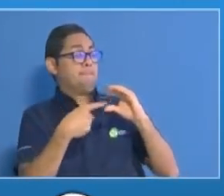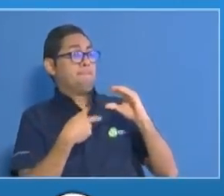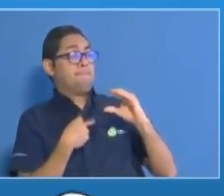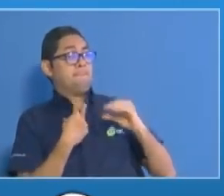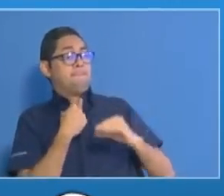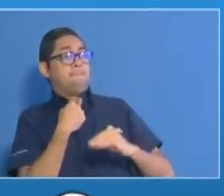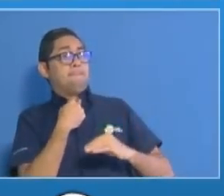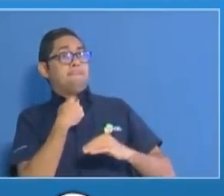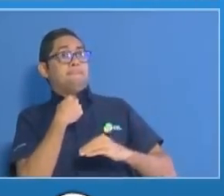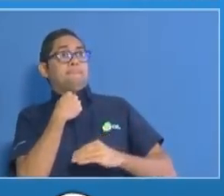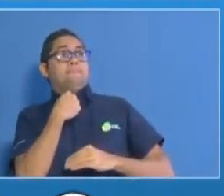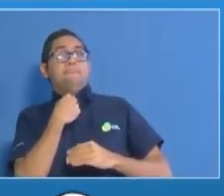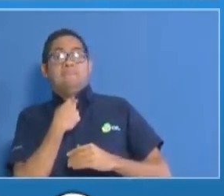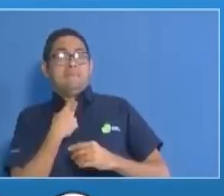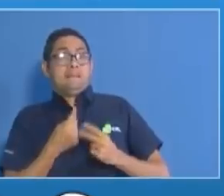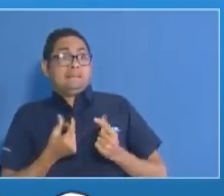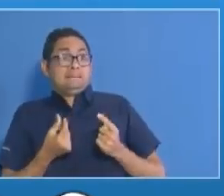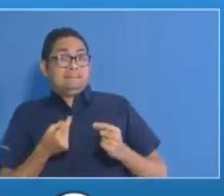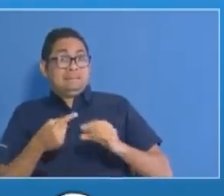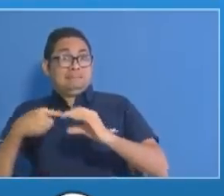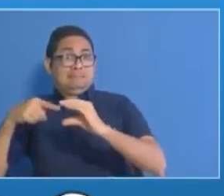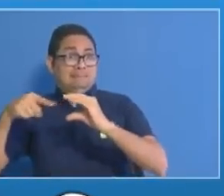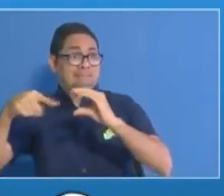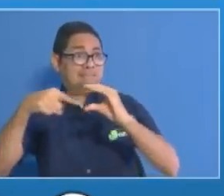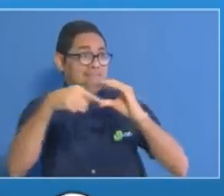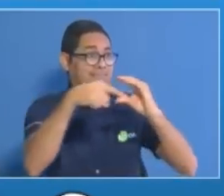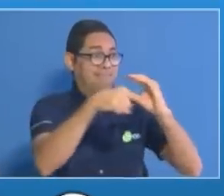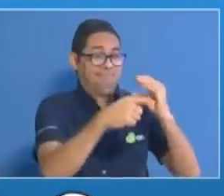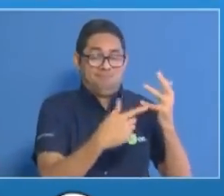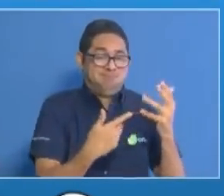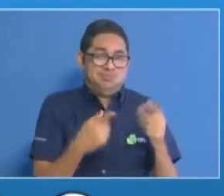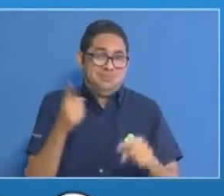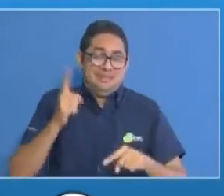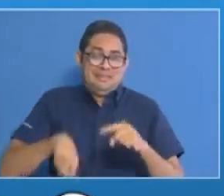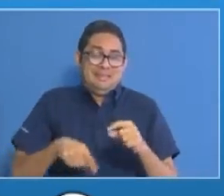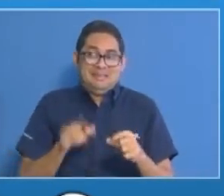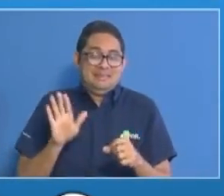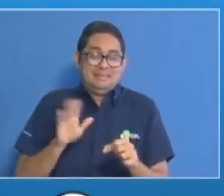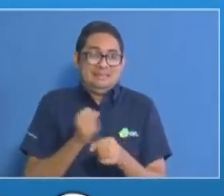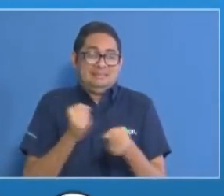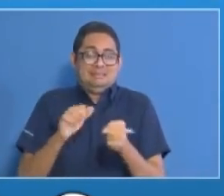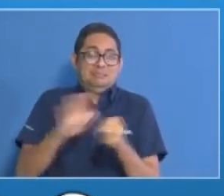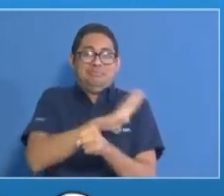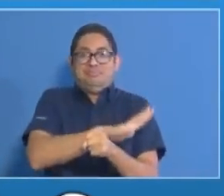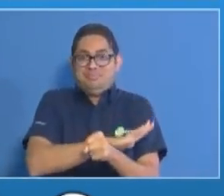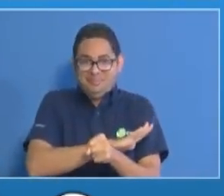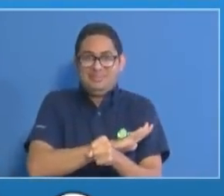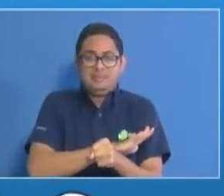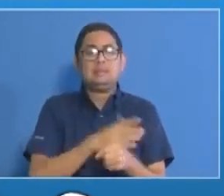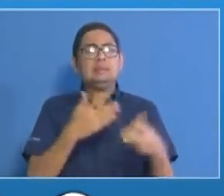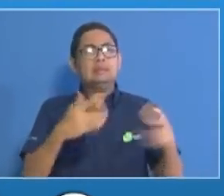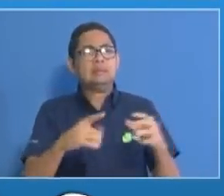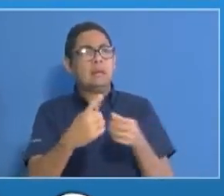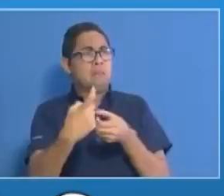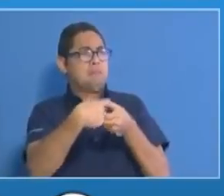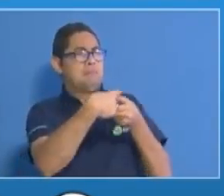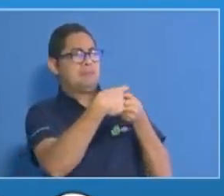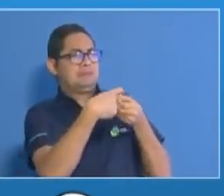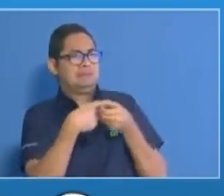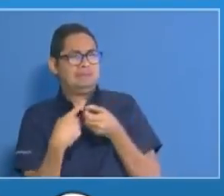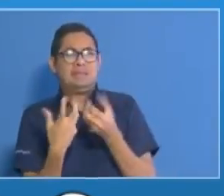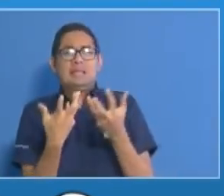entregársela en este momento. Tenemos registrados 68.000 pacientes